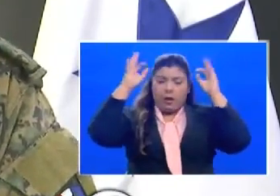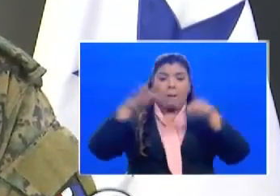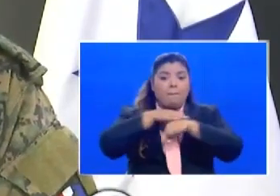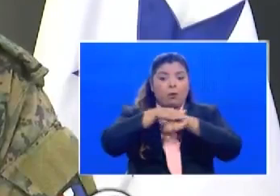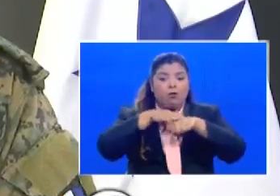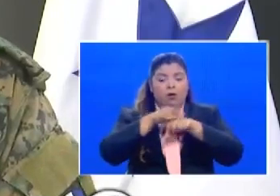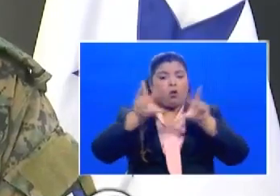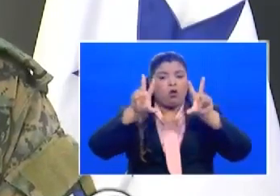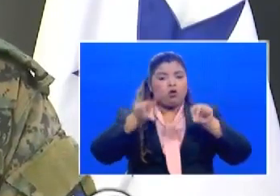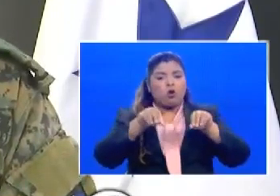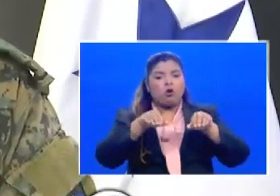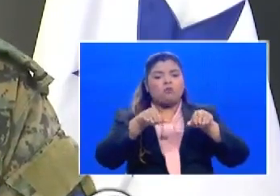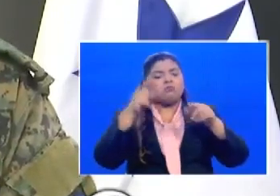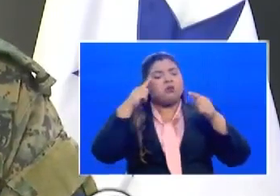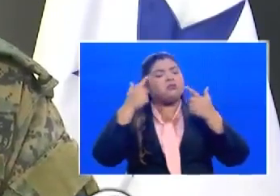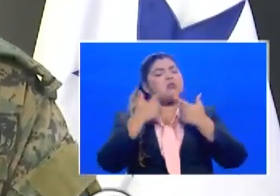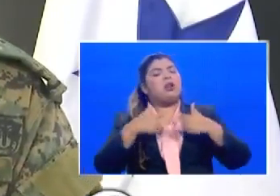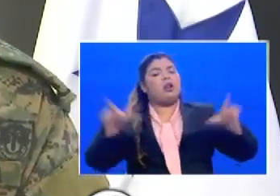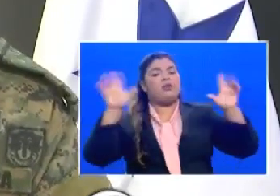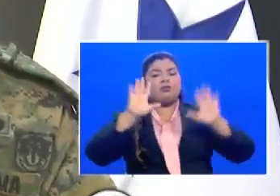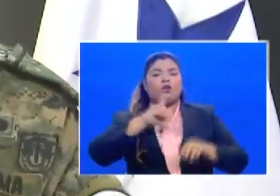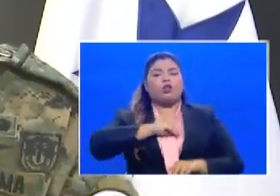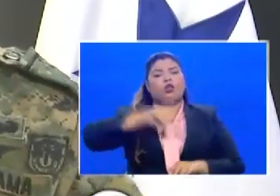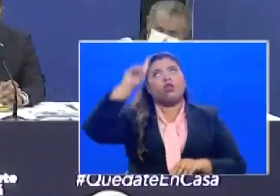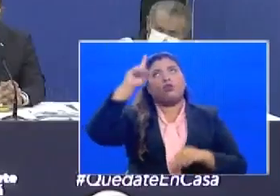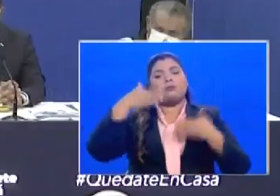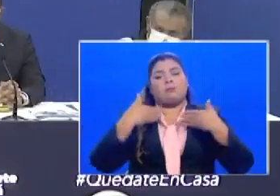la guardia Dios y patria muchas gracias